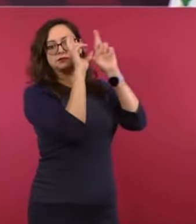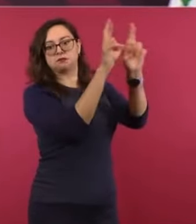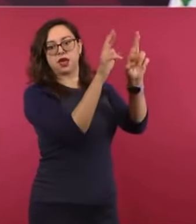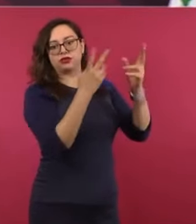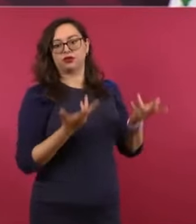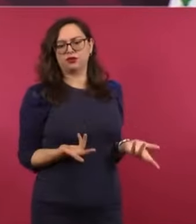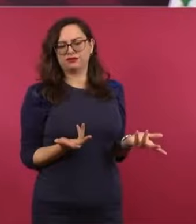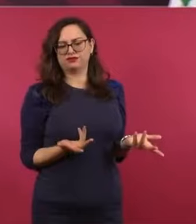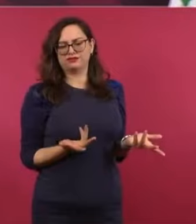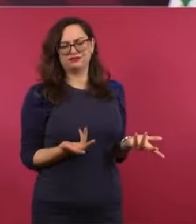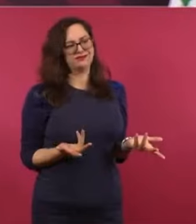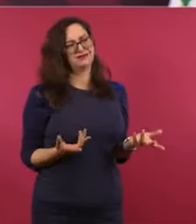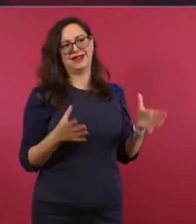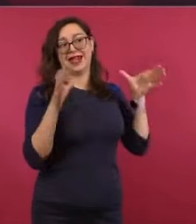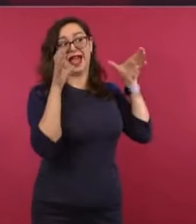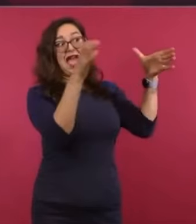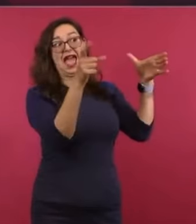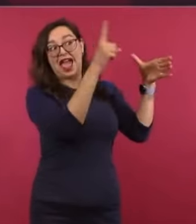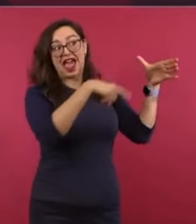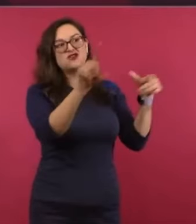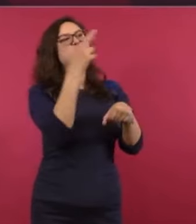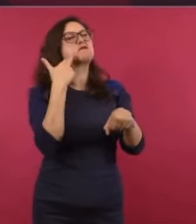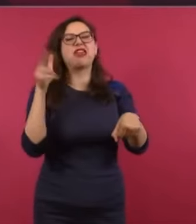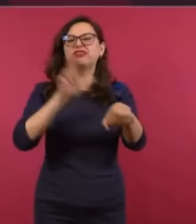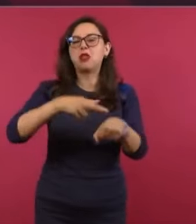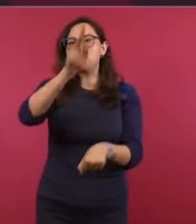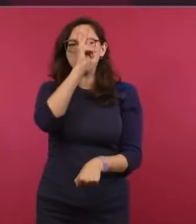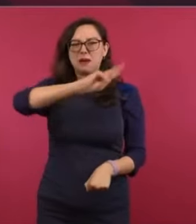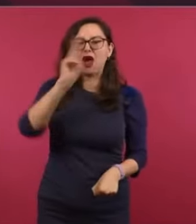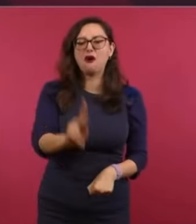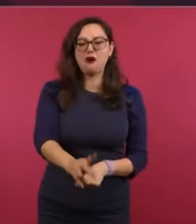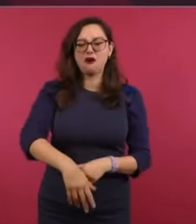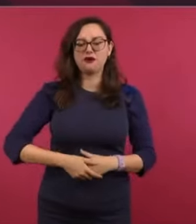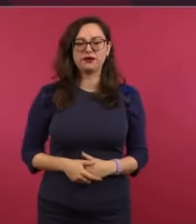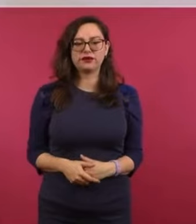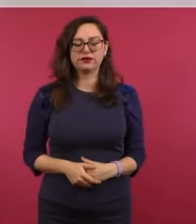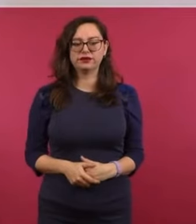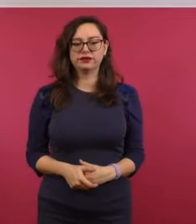son los más grandes ladrones que han habido en la historia del país.